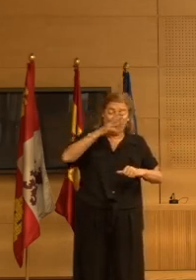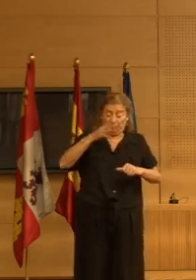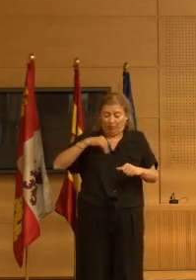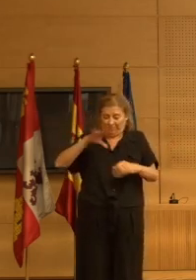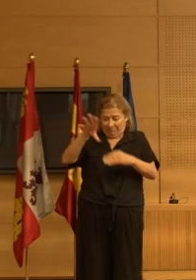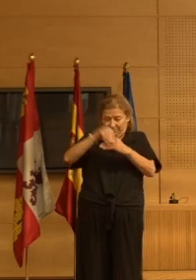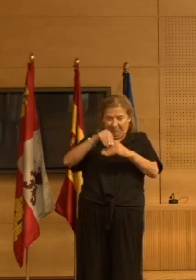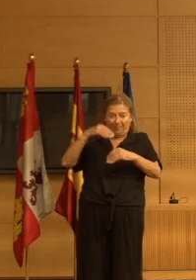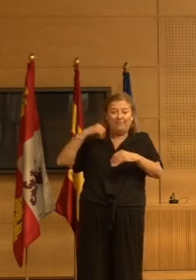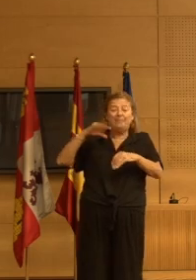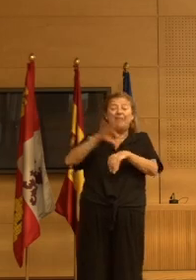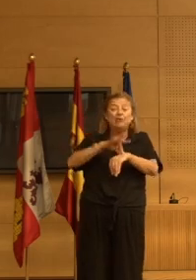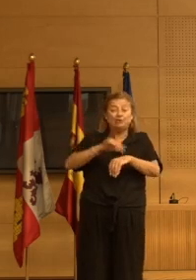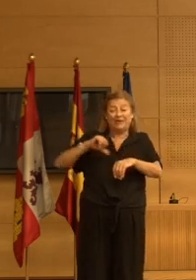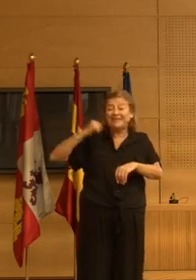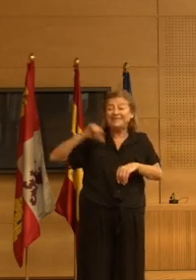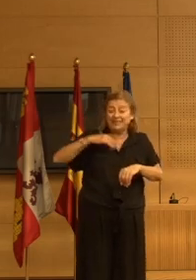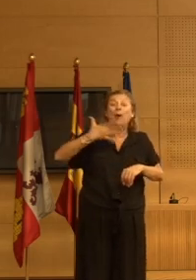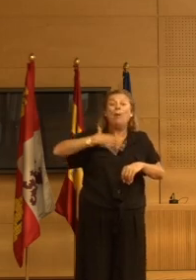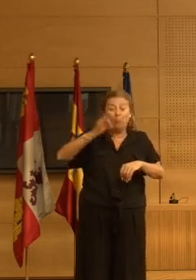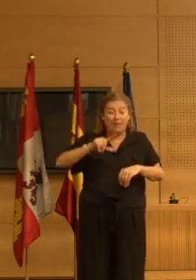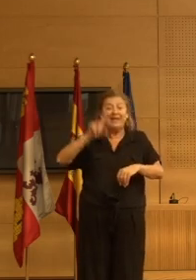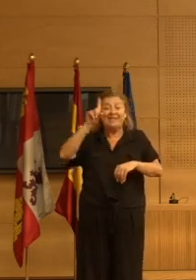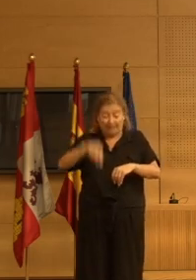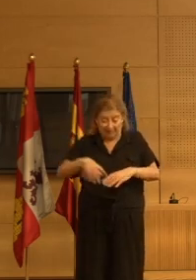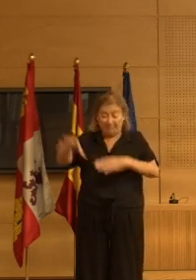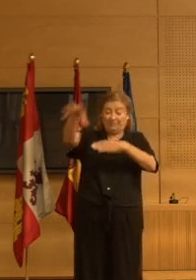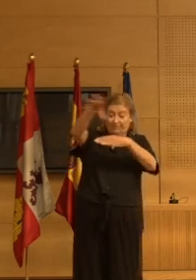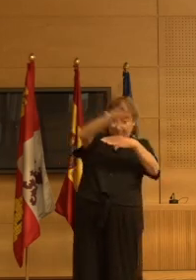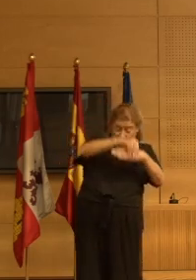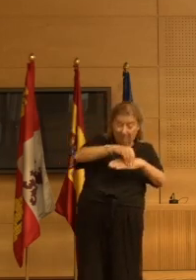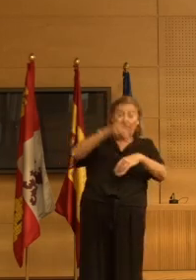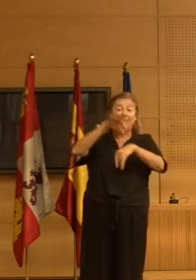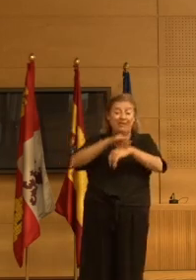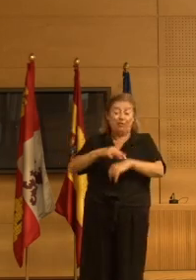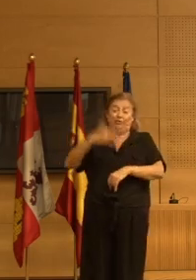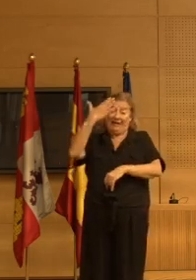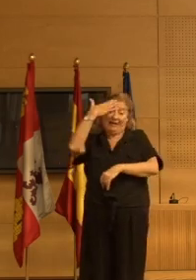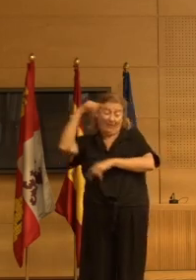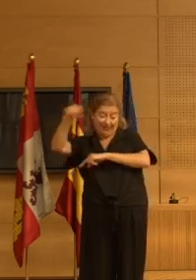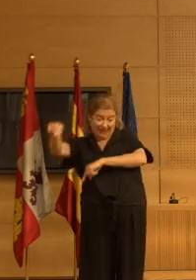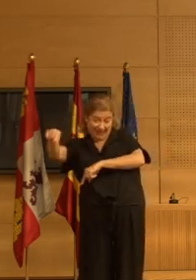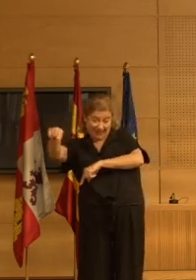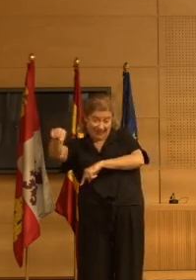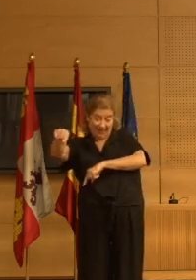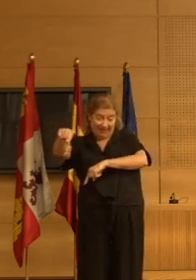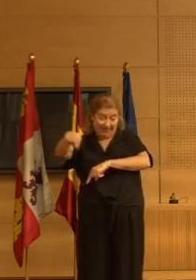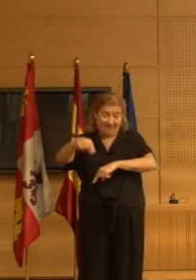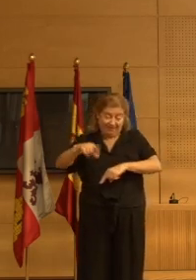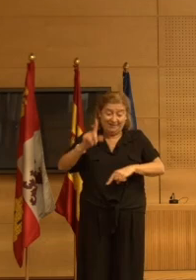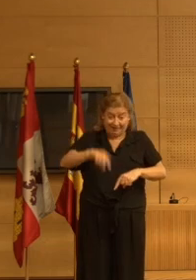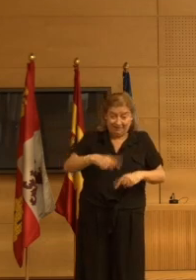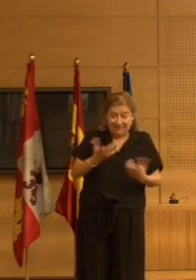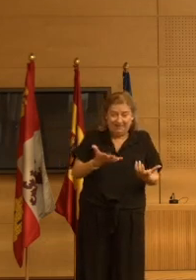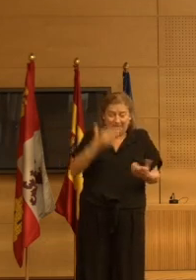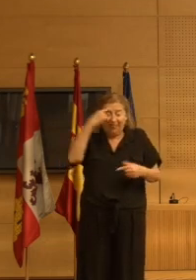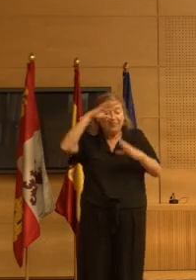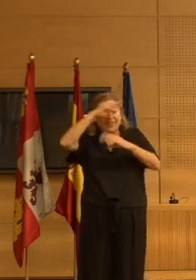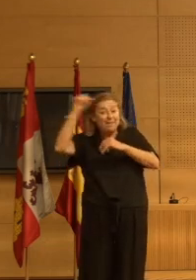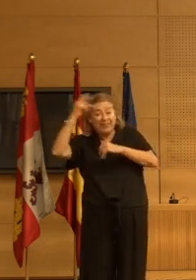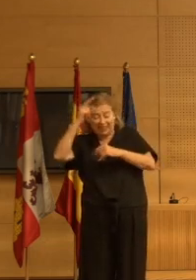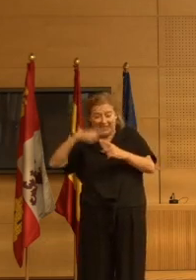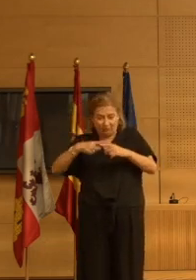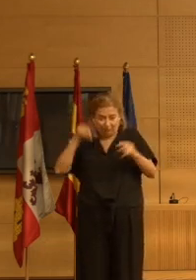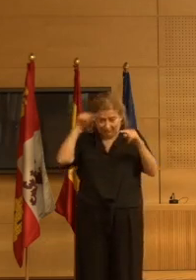de residencias puede ser perfectamente aplicable por médicos de atención primaria en demencia sin ningún